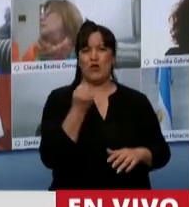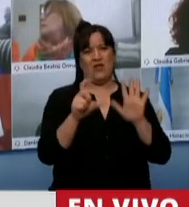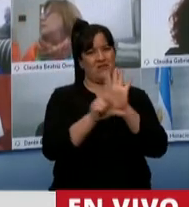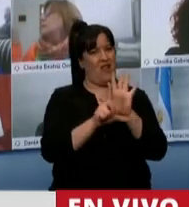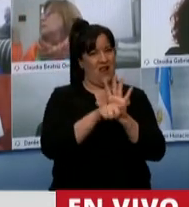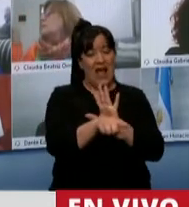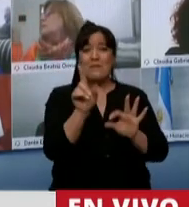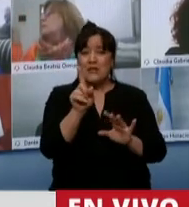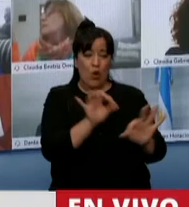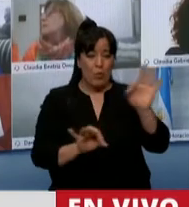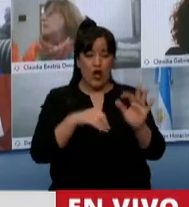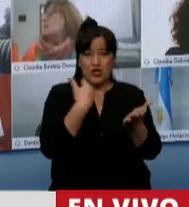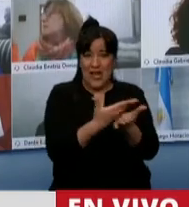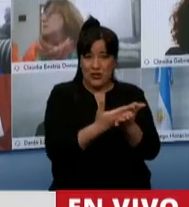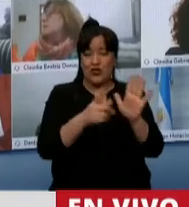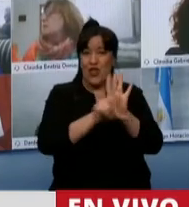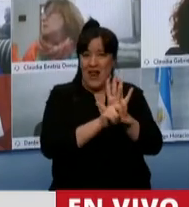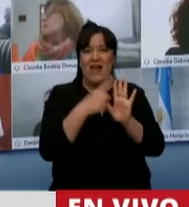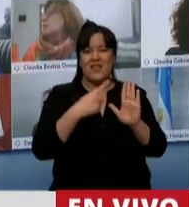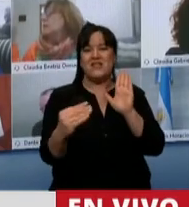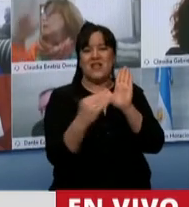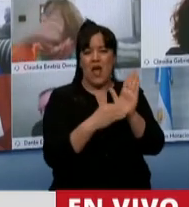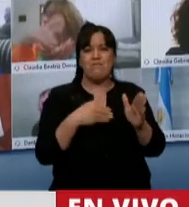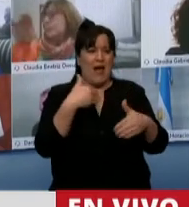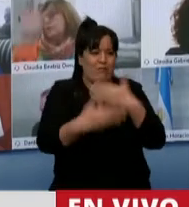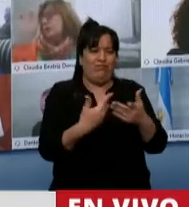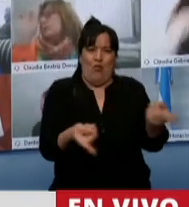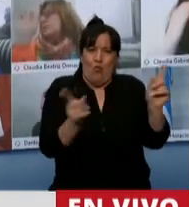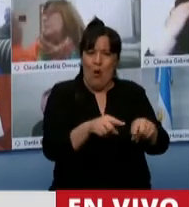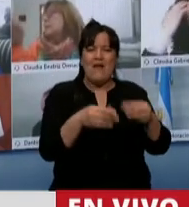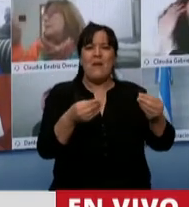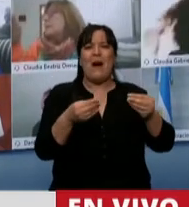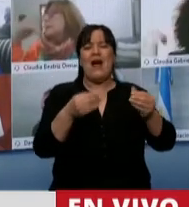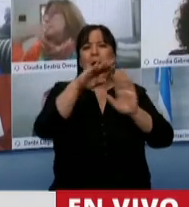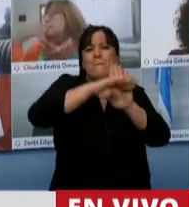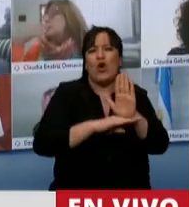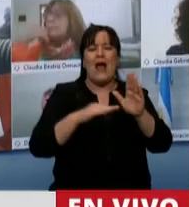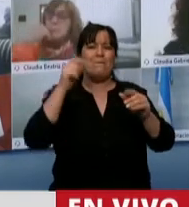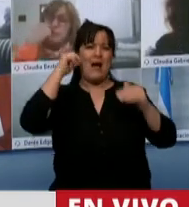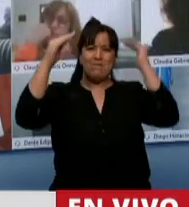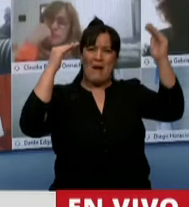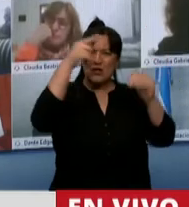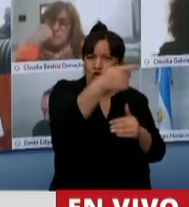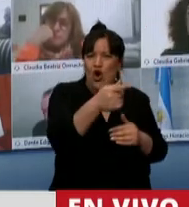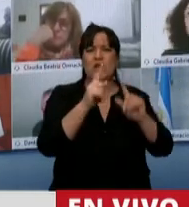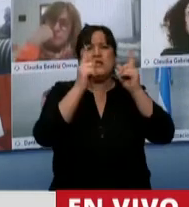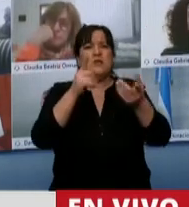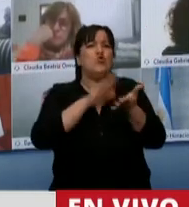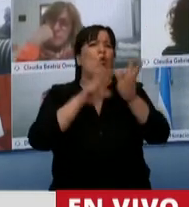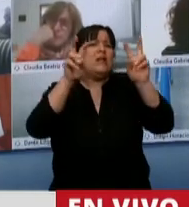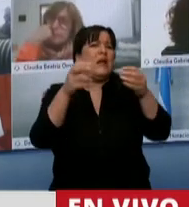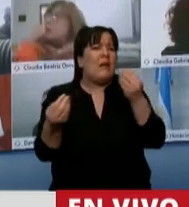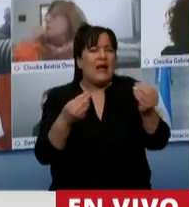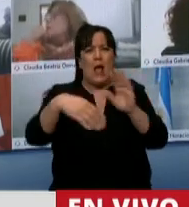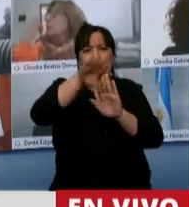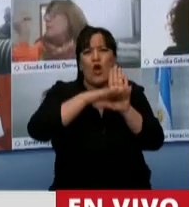parte de este proyecto de ley que establece la reactivación con programas para adultos mayores, que establece también todo lo que tiene que ver con